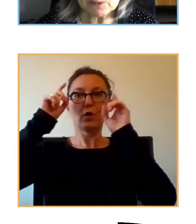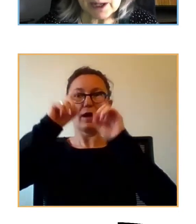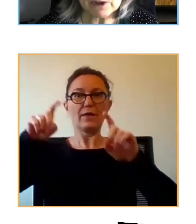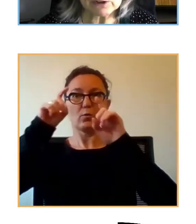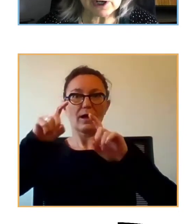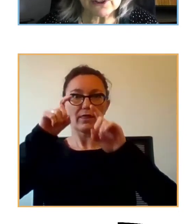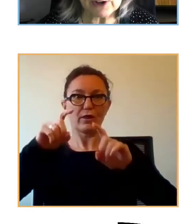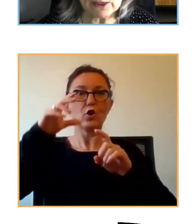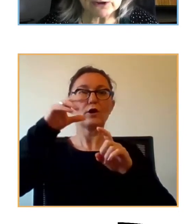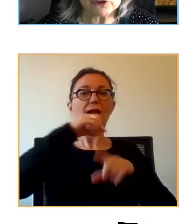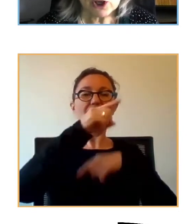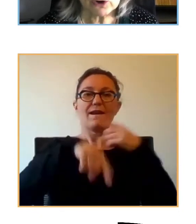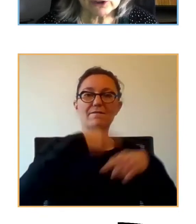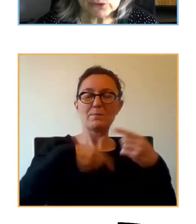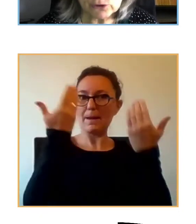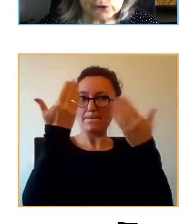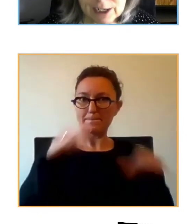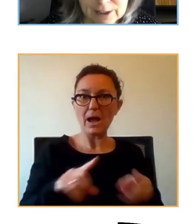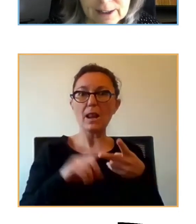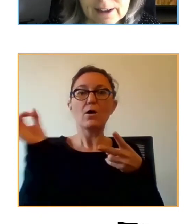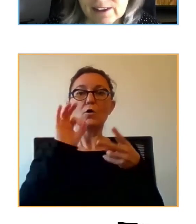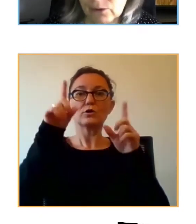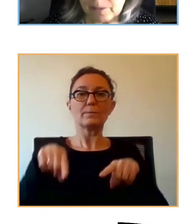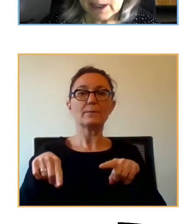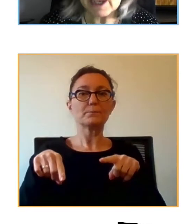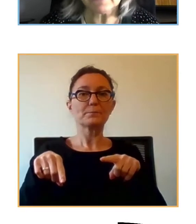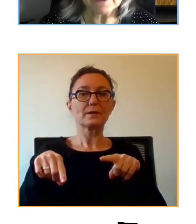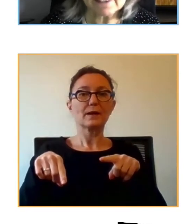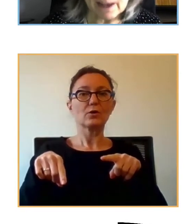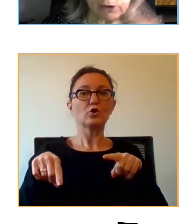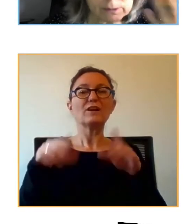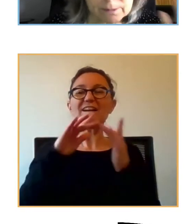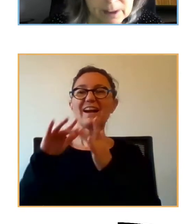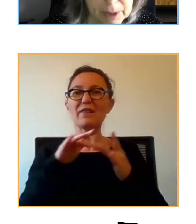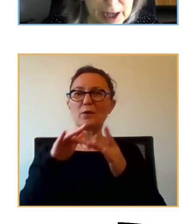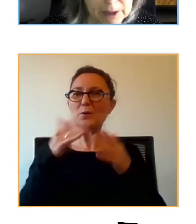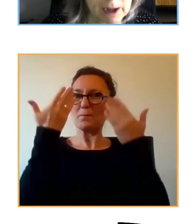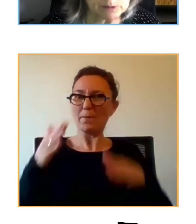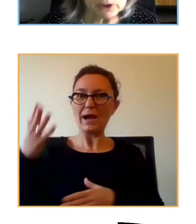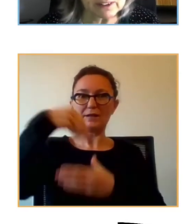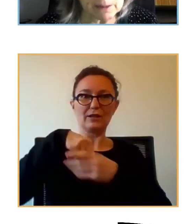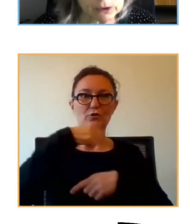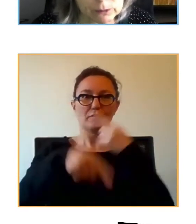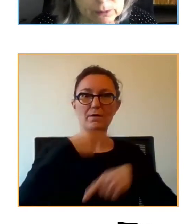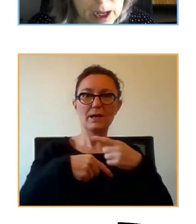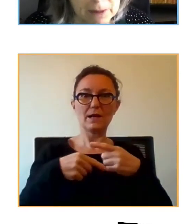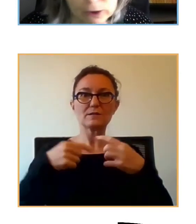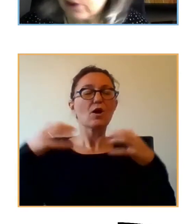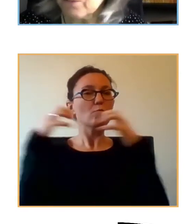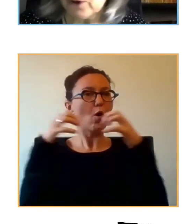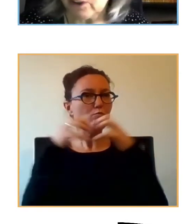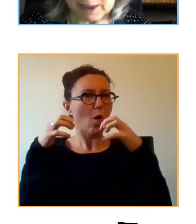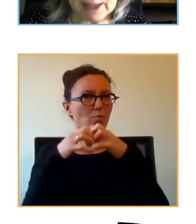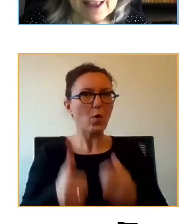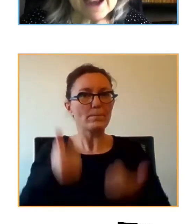problemas previos relacionados con disfuncionalidad en estas familias, en que se peleaban más porque estaban con mayor